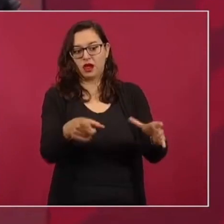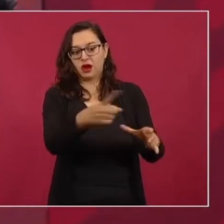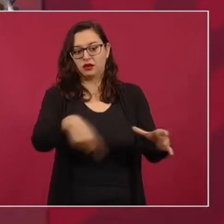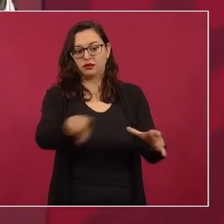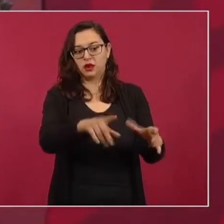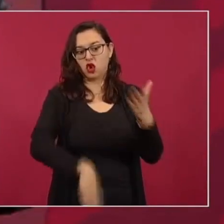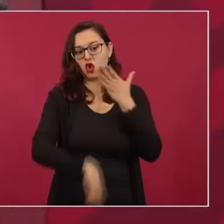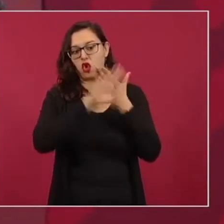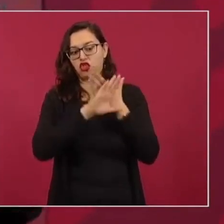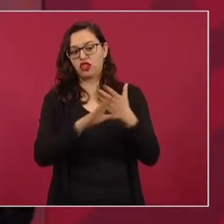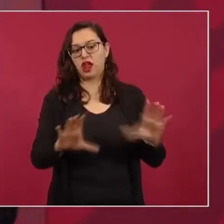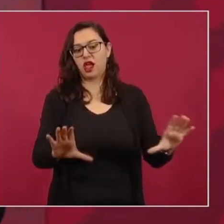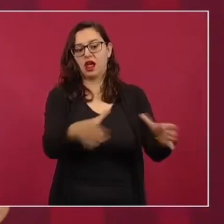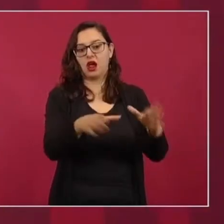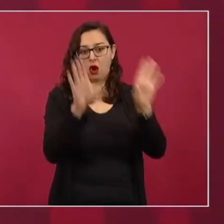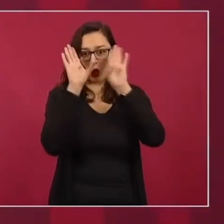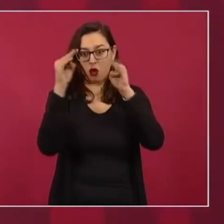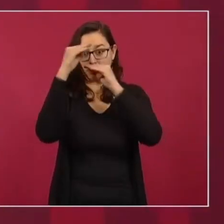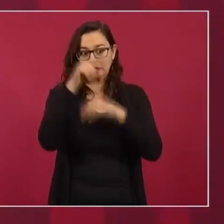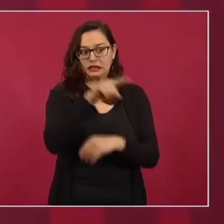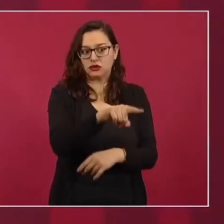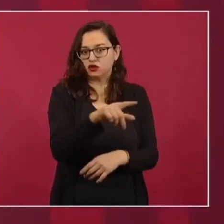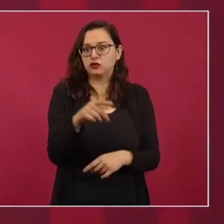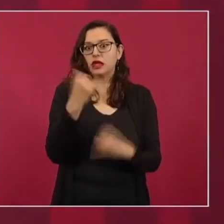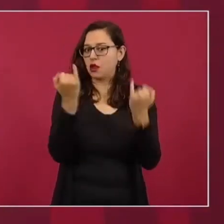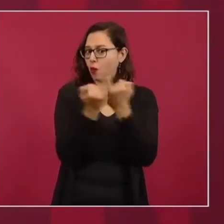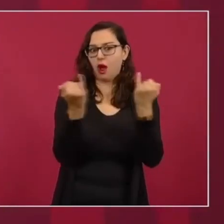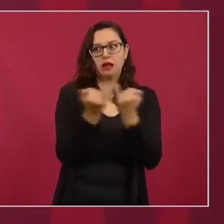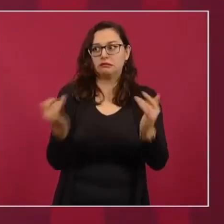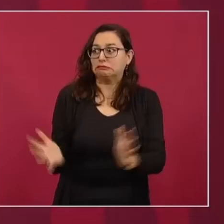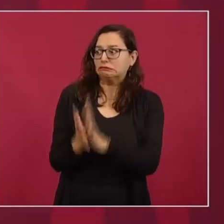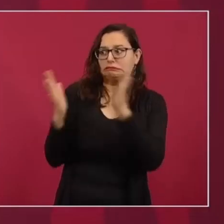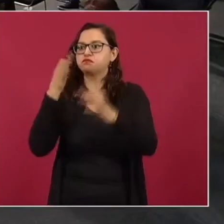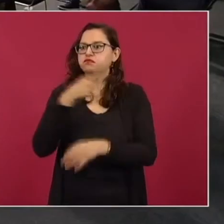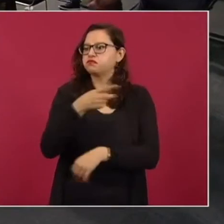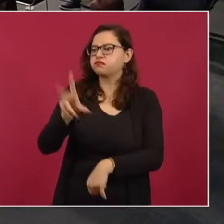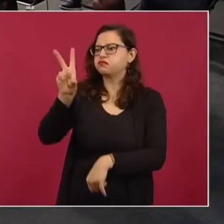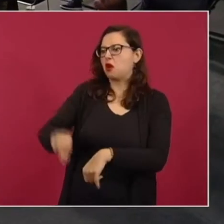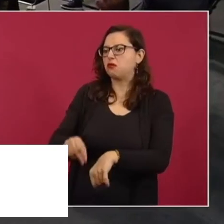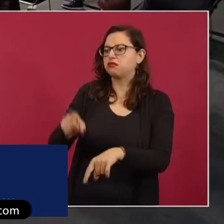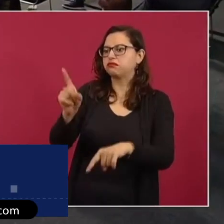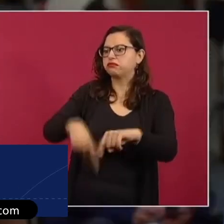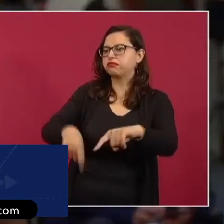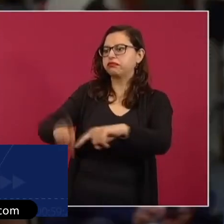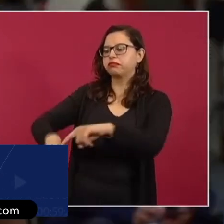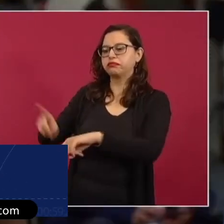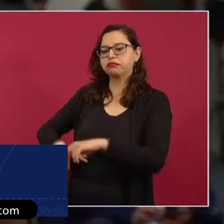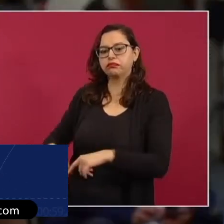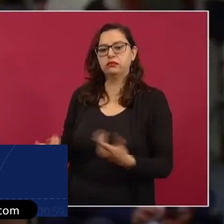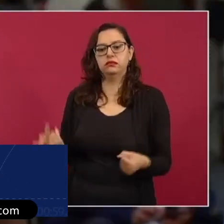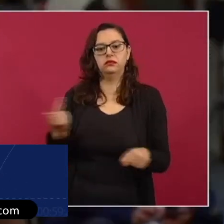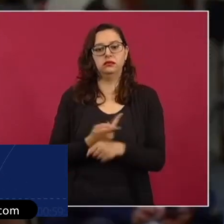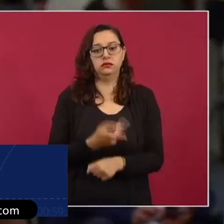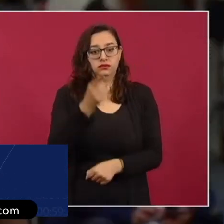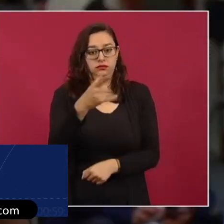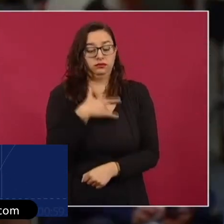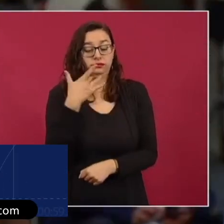antidemocrática por no promover la revocación de mandato, consulta que se realizará el próximo 10 de abril. ¿Usted considera que debe de promoverse más